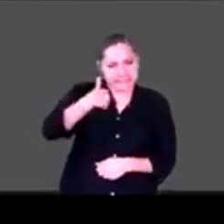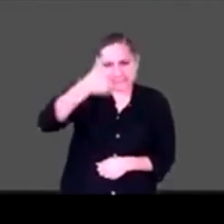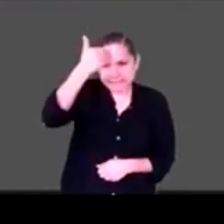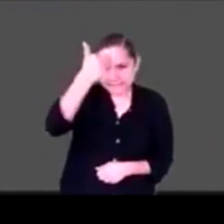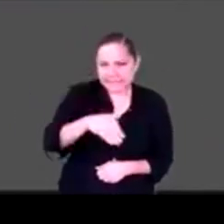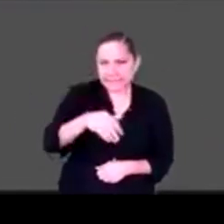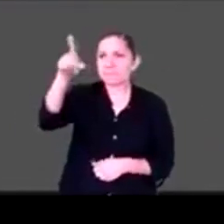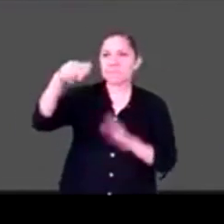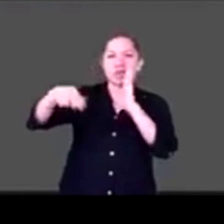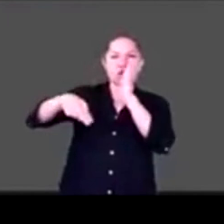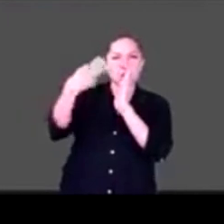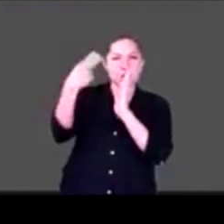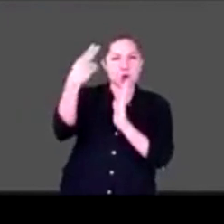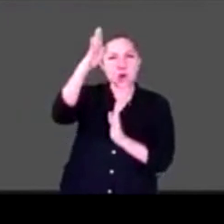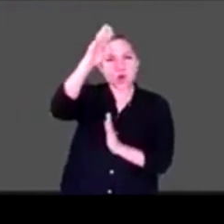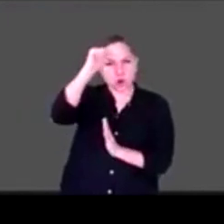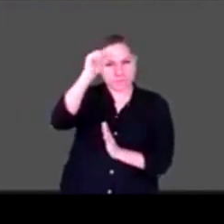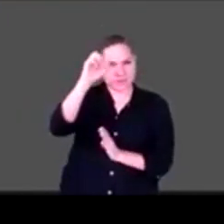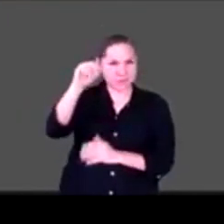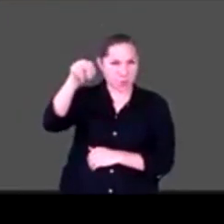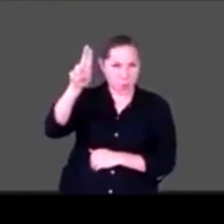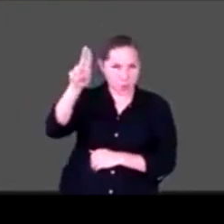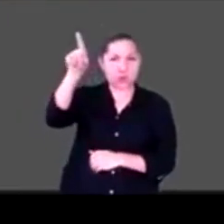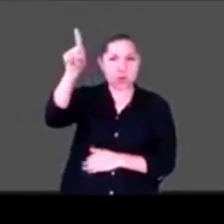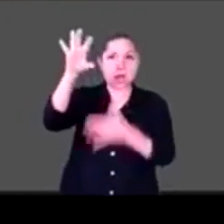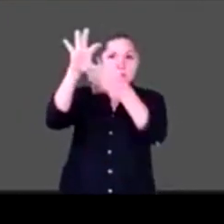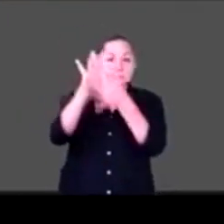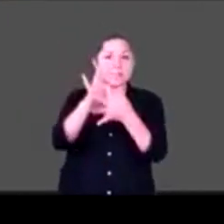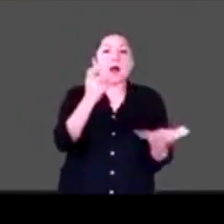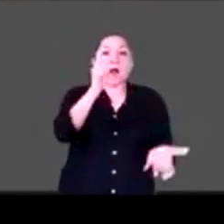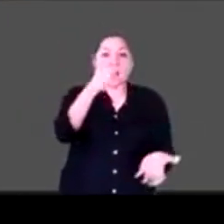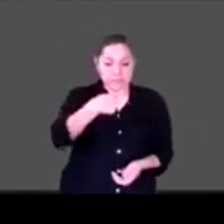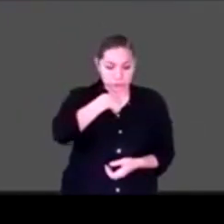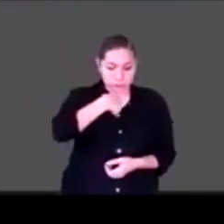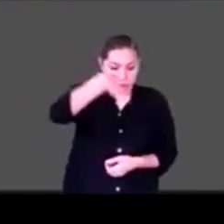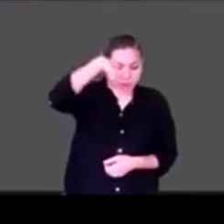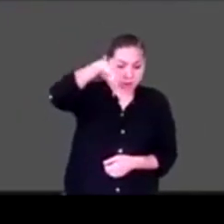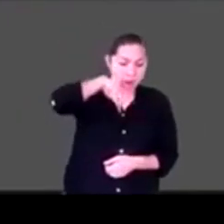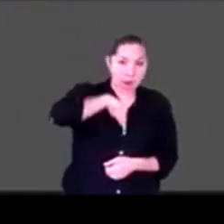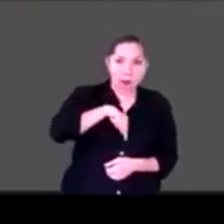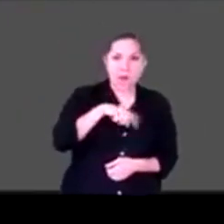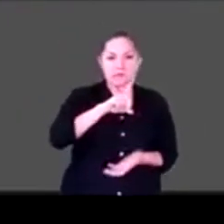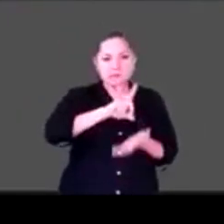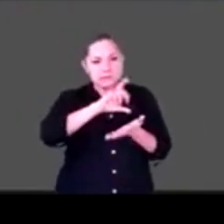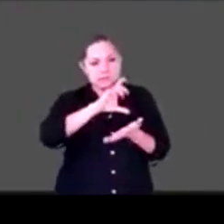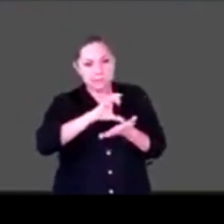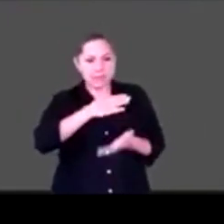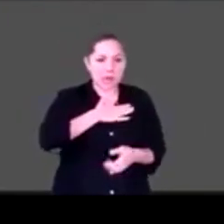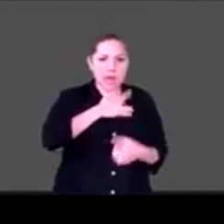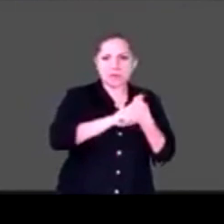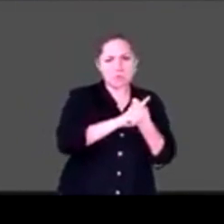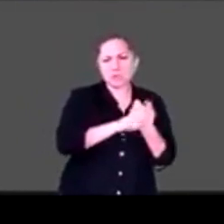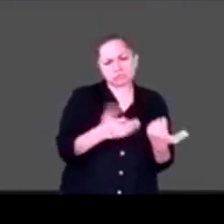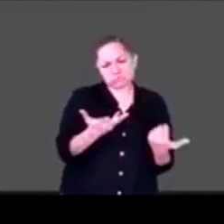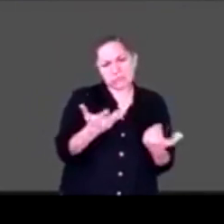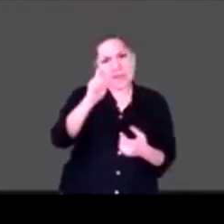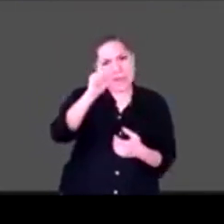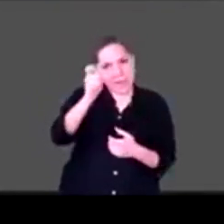repetir. La discapacidad la genera en un texto social. No es propia de nuestra deficiencia.